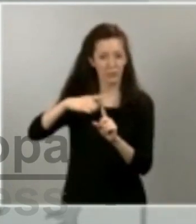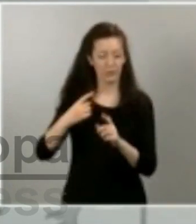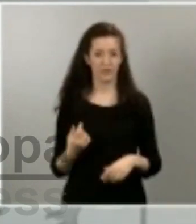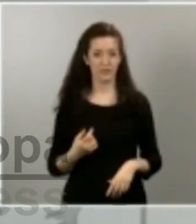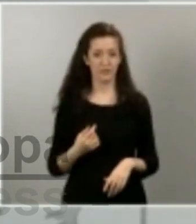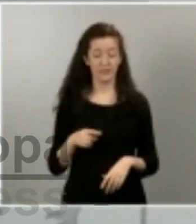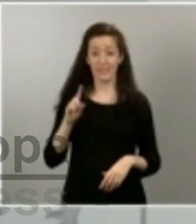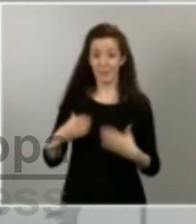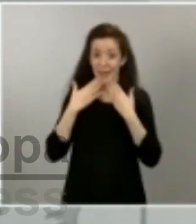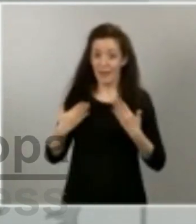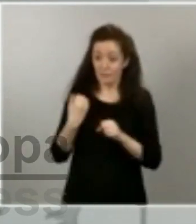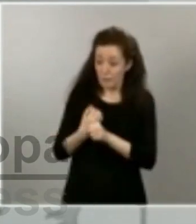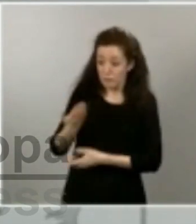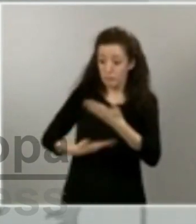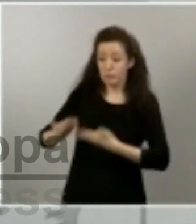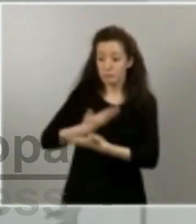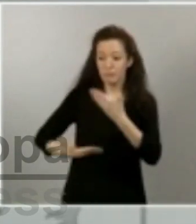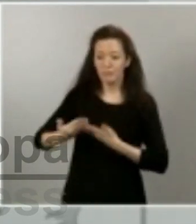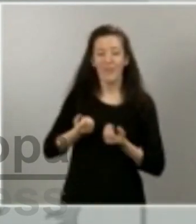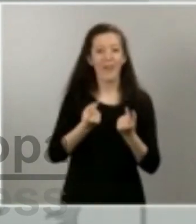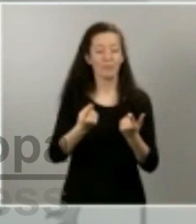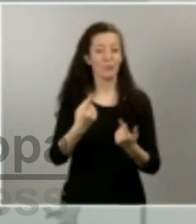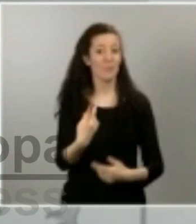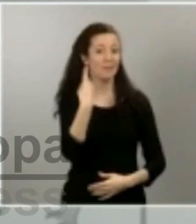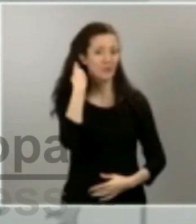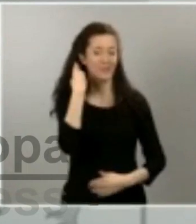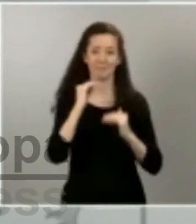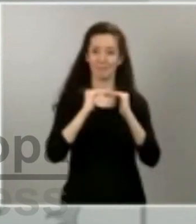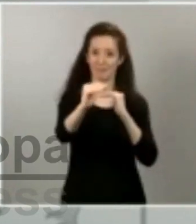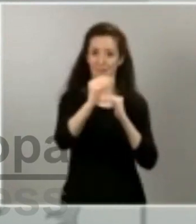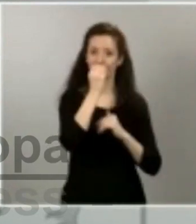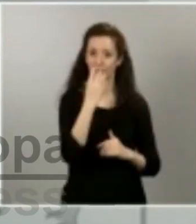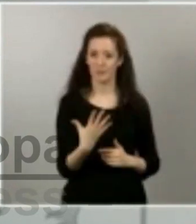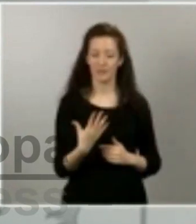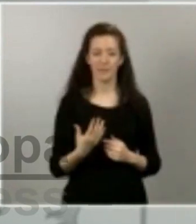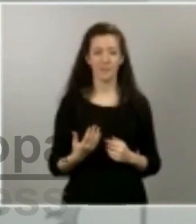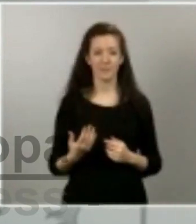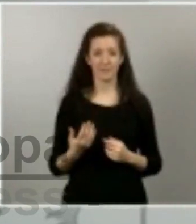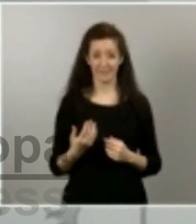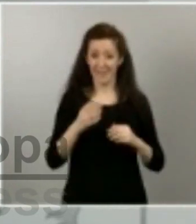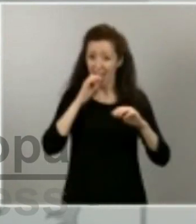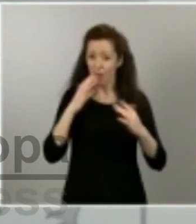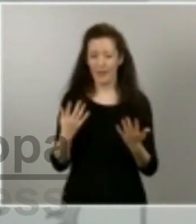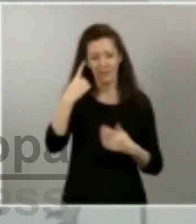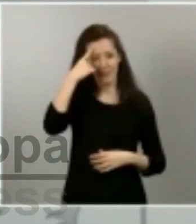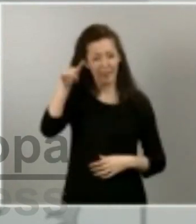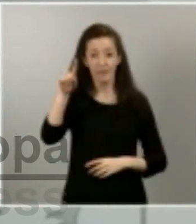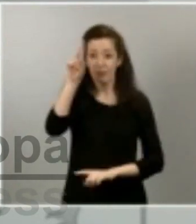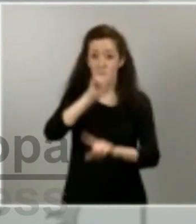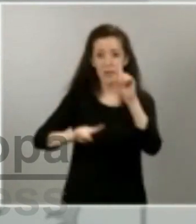nuestros más mayores. Todos sabemos que el problema que tenemos por delante es infinitamente mayor que cualquier otro que hayamos tenido